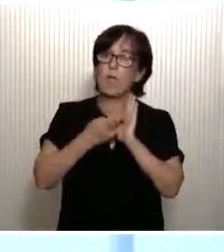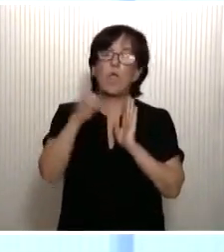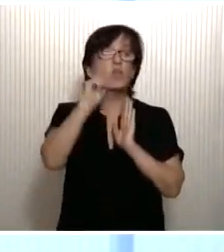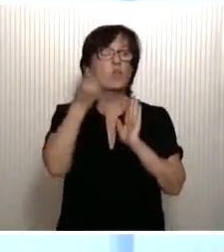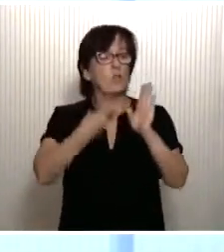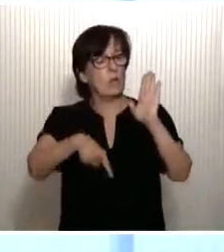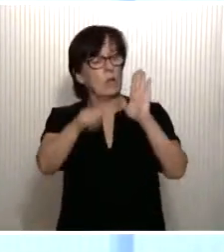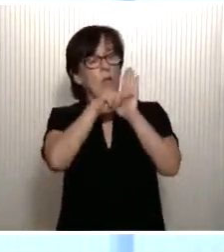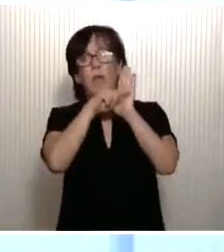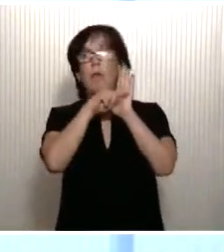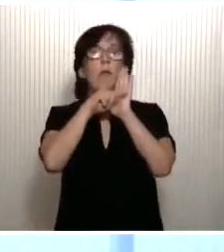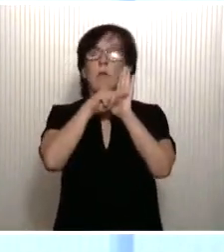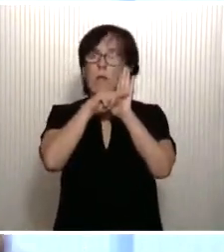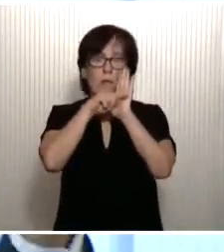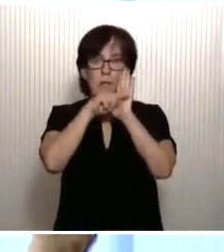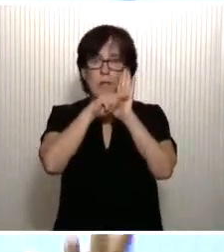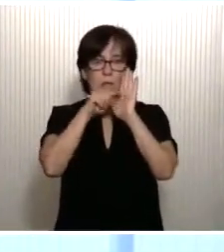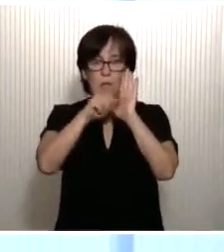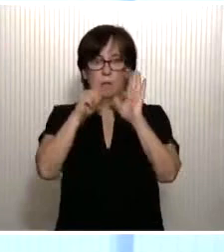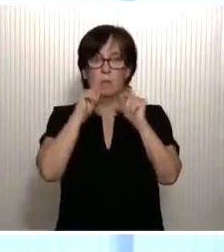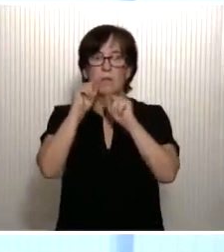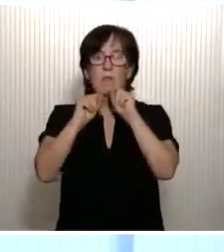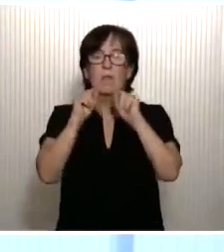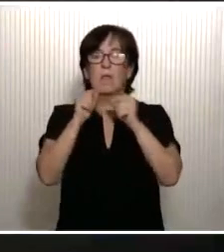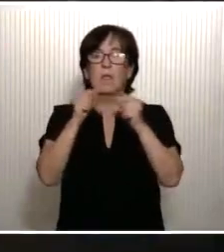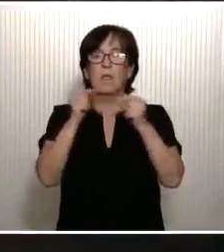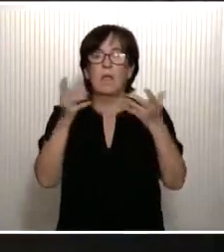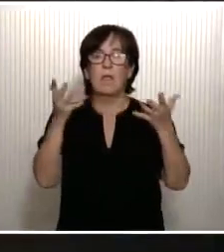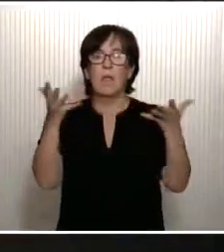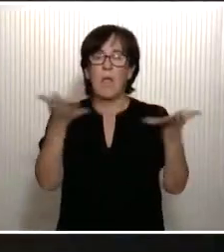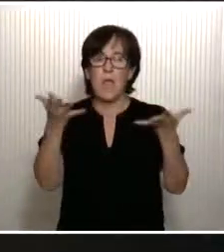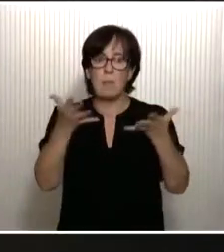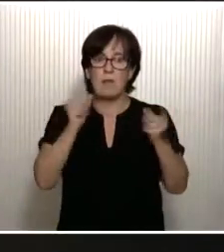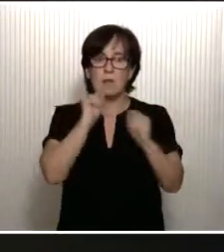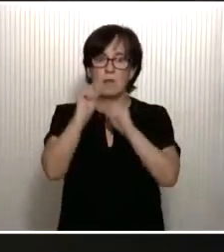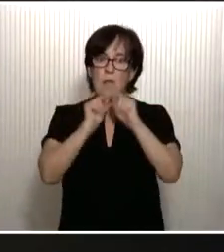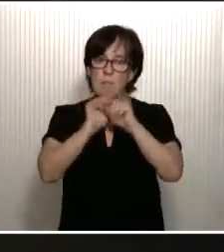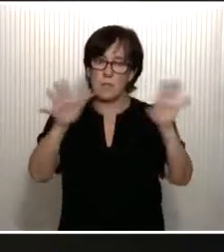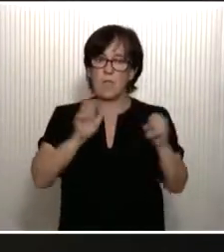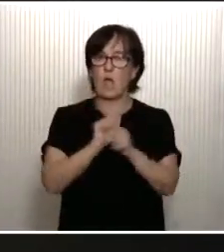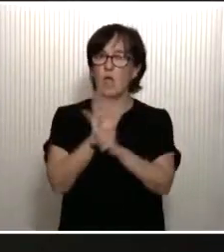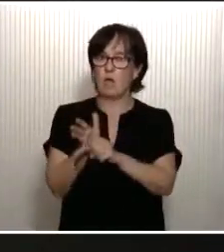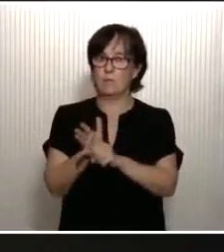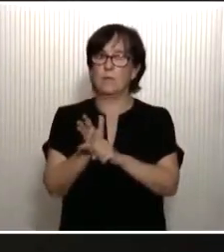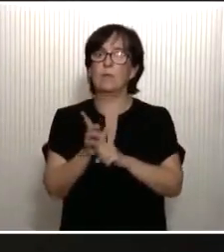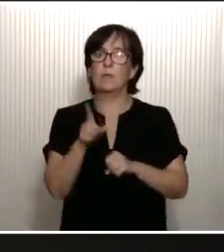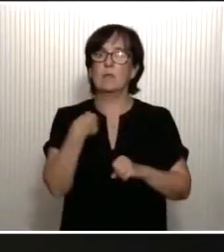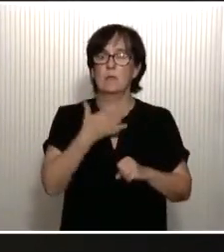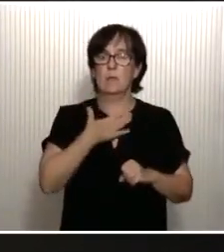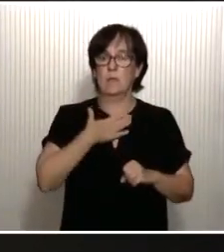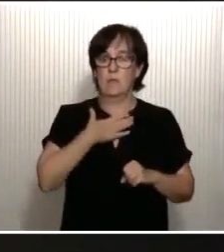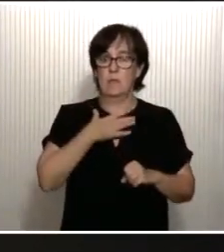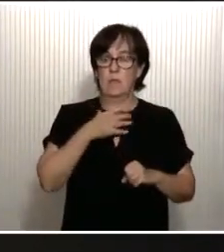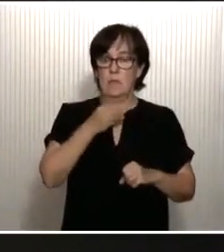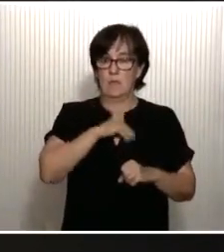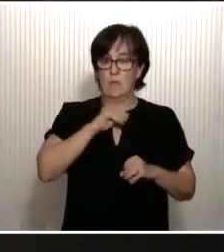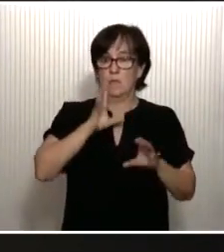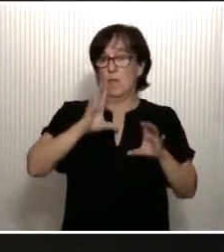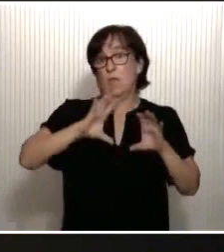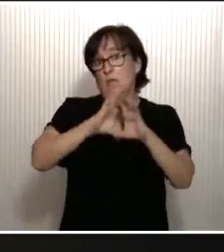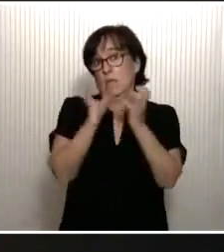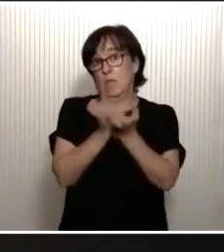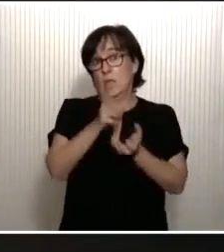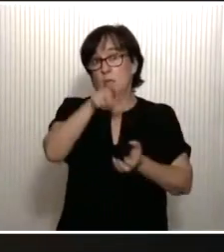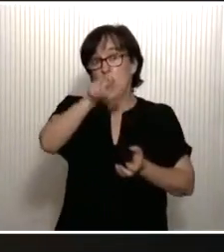figuraba esta calamidad de ver la emergencia de una pandemia como el COVID en nuestro país, en nuestro continente y en el conjunto de la